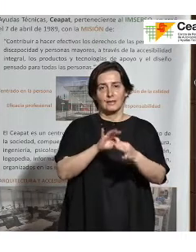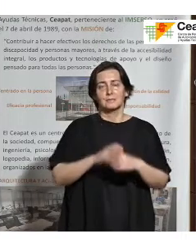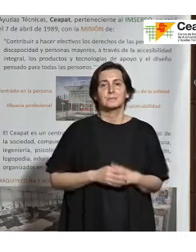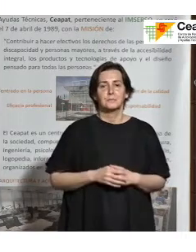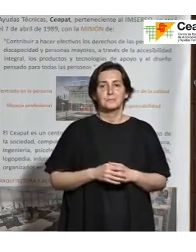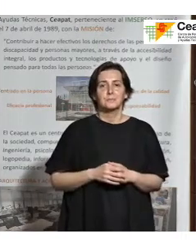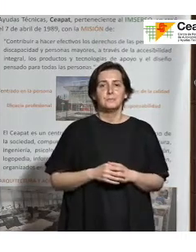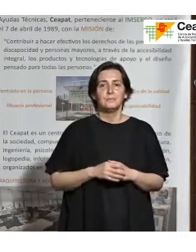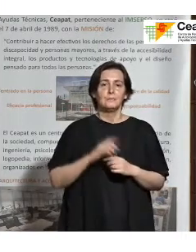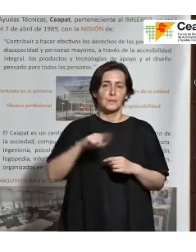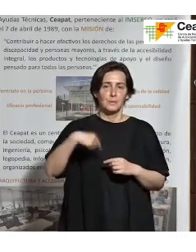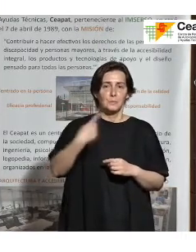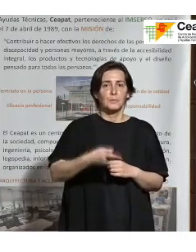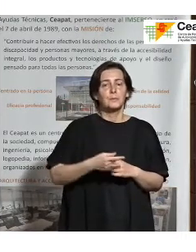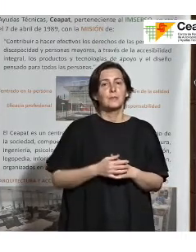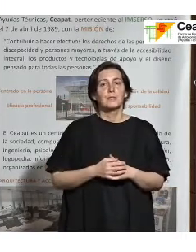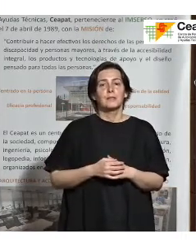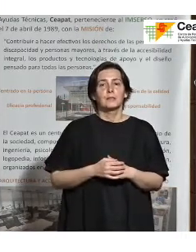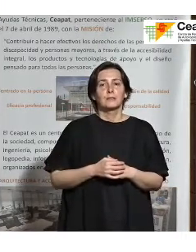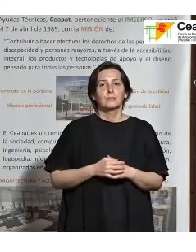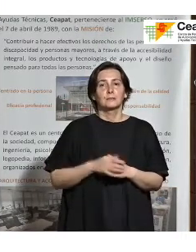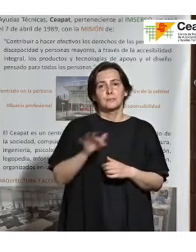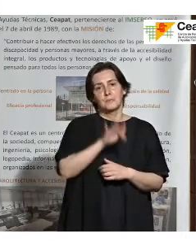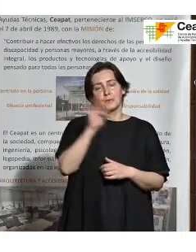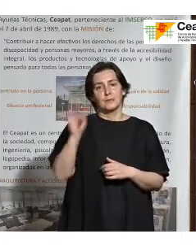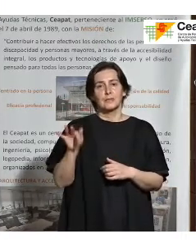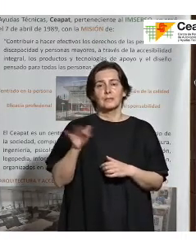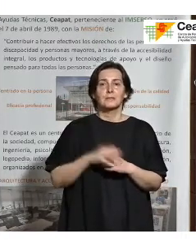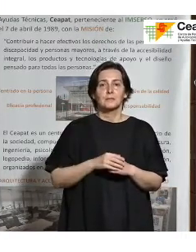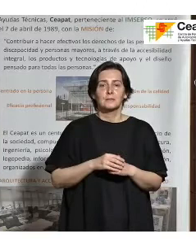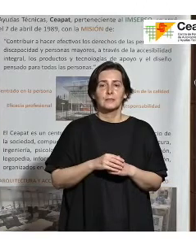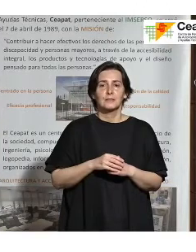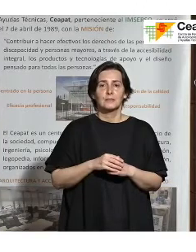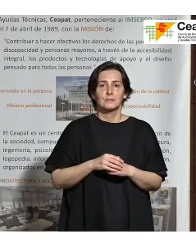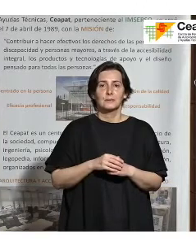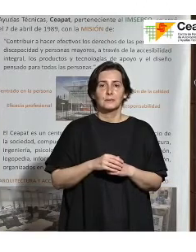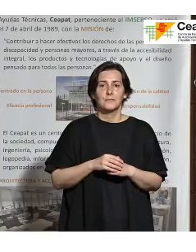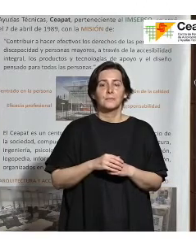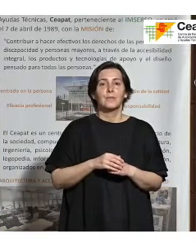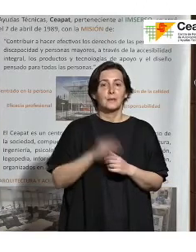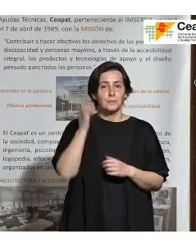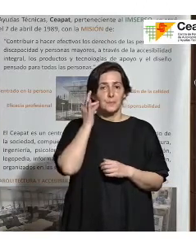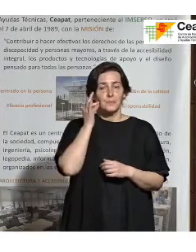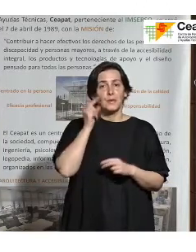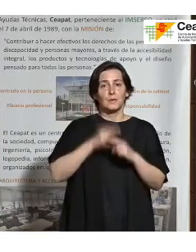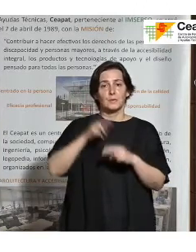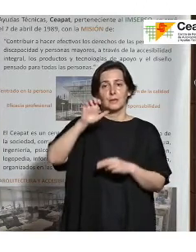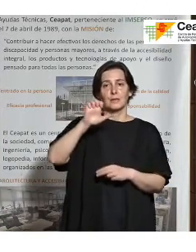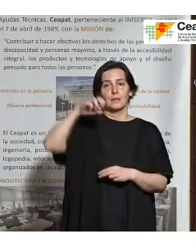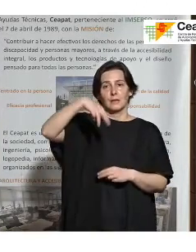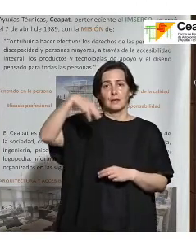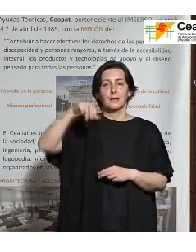A continuación, va a tomar la palabra Enma, Enma Real